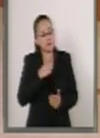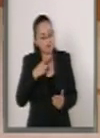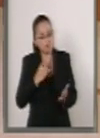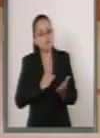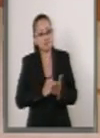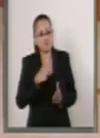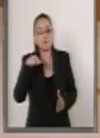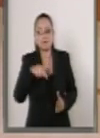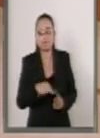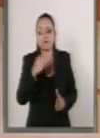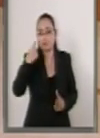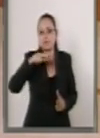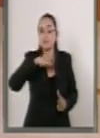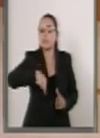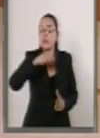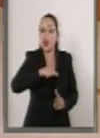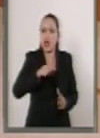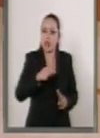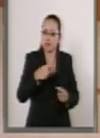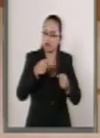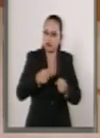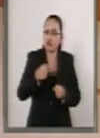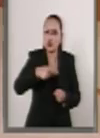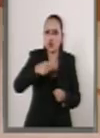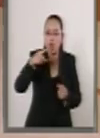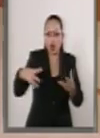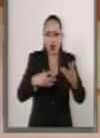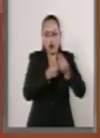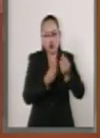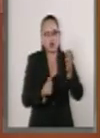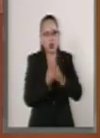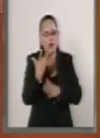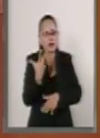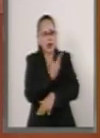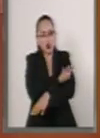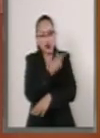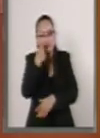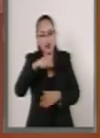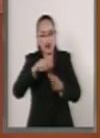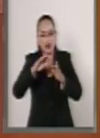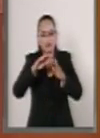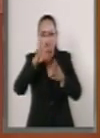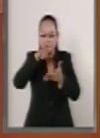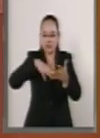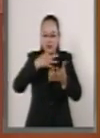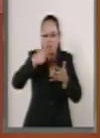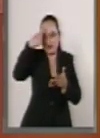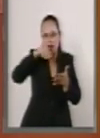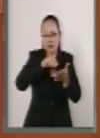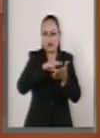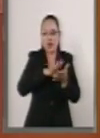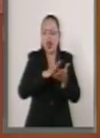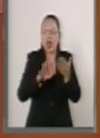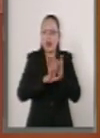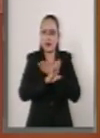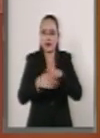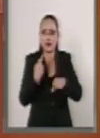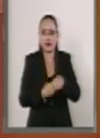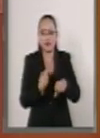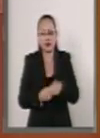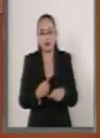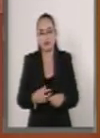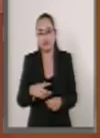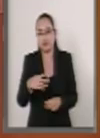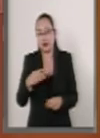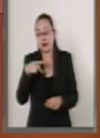para asegurar la oportuna incorporación de nuevas vacunas a los esquemas de inmunizaciones pero no son